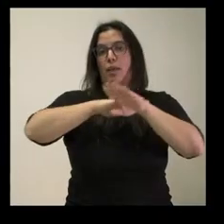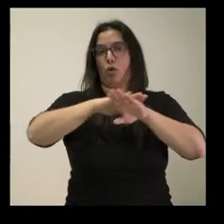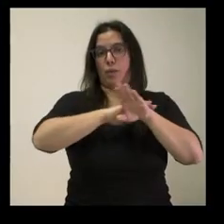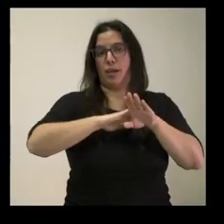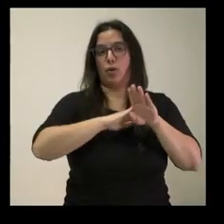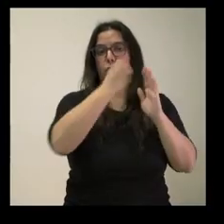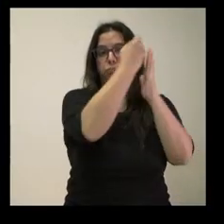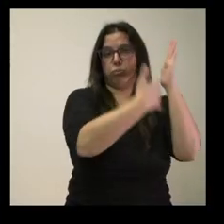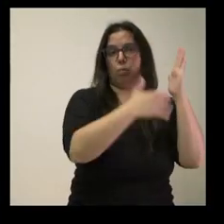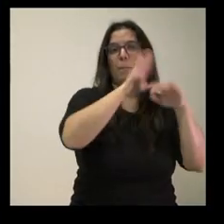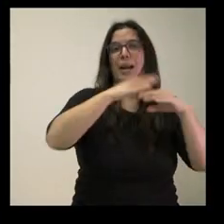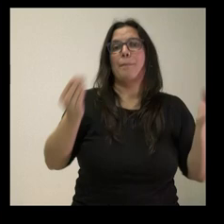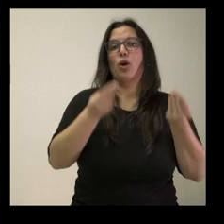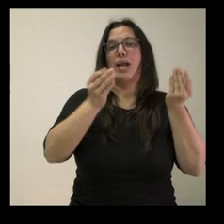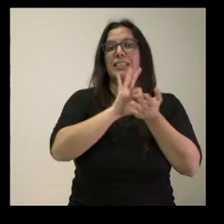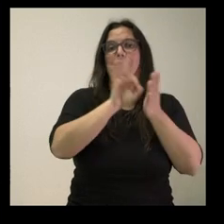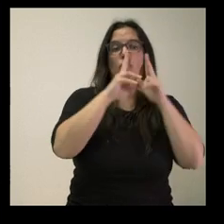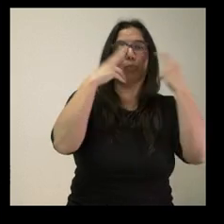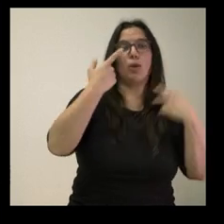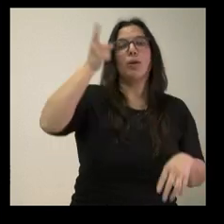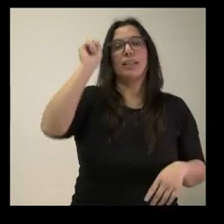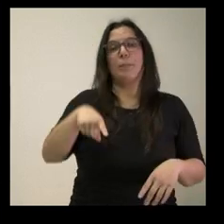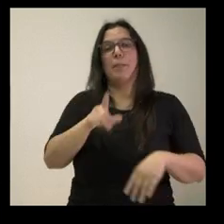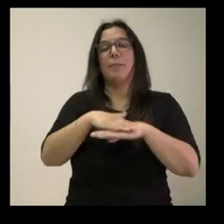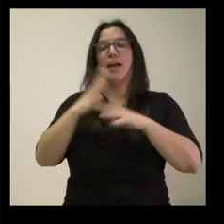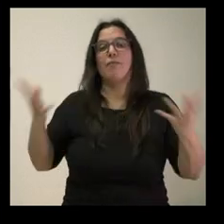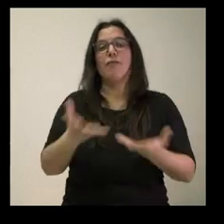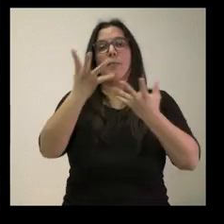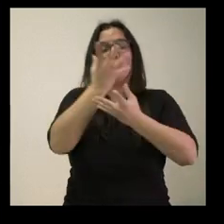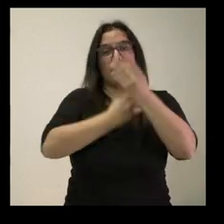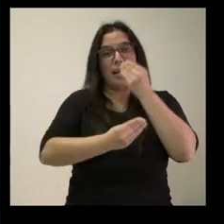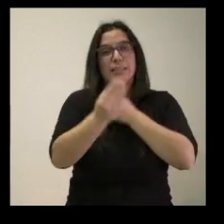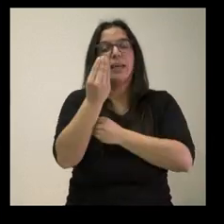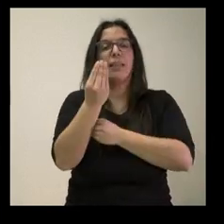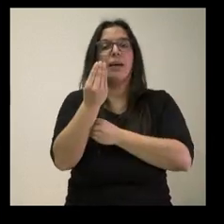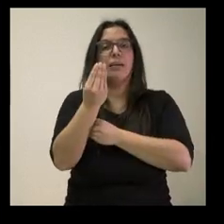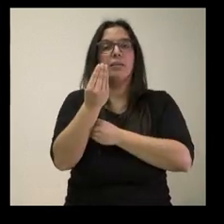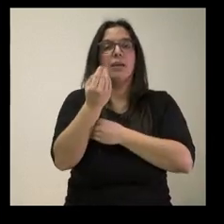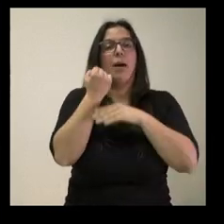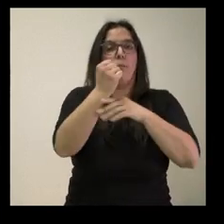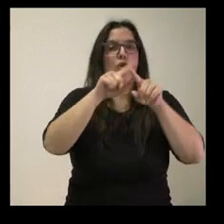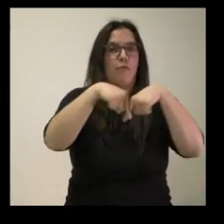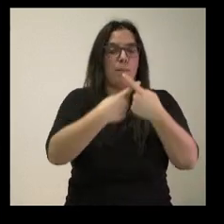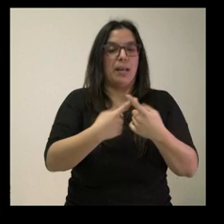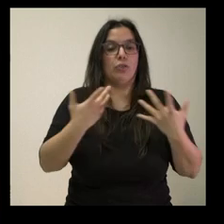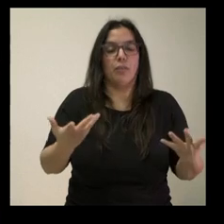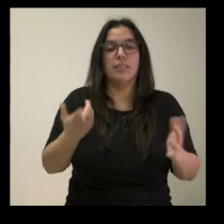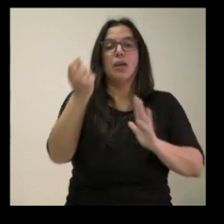de gobierno por la mejora de los servicios públicos, pero también por el tema de fomento a la natalidad y apoyo a las familias. En el